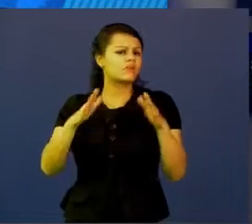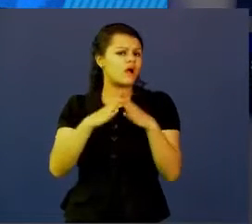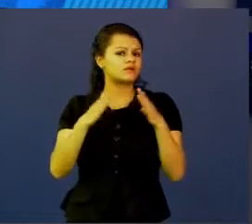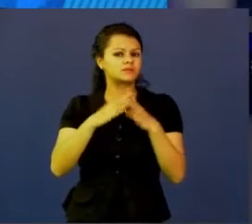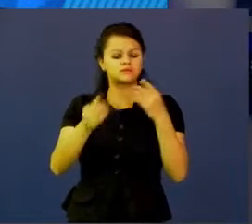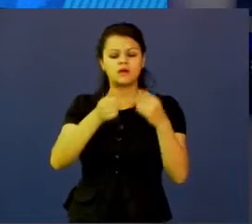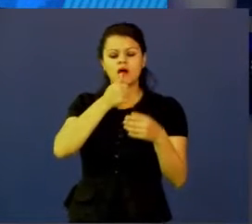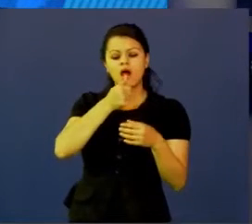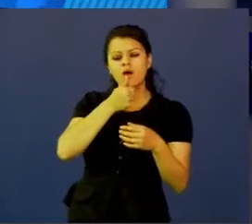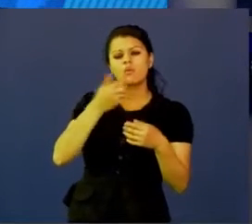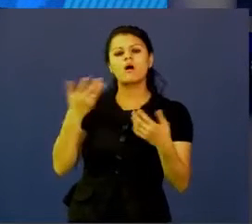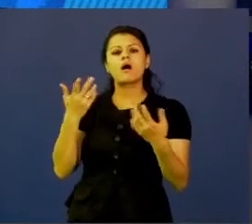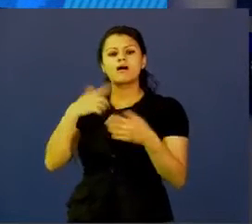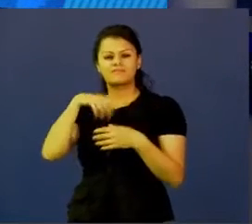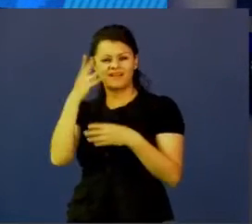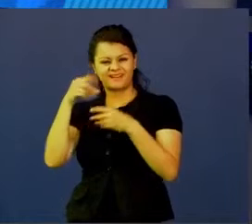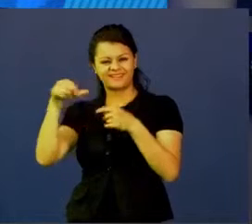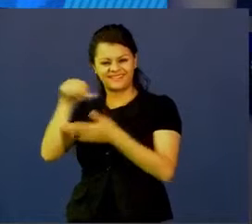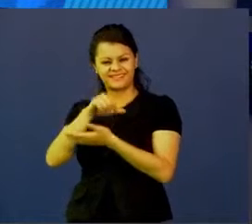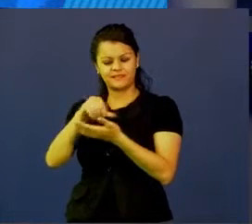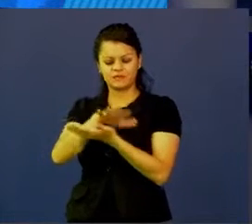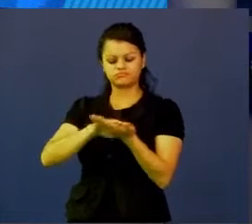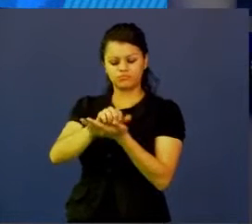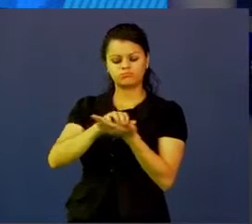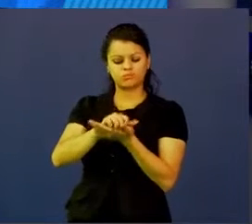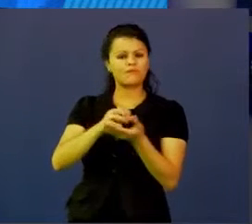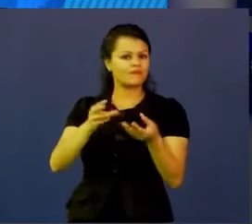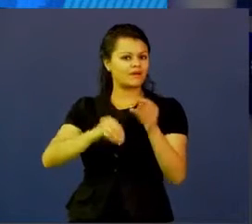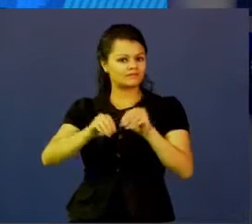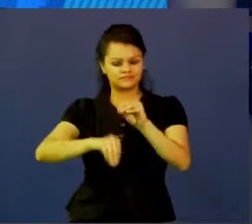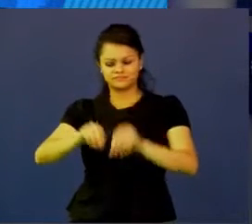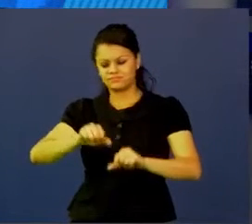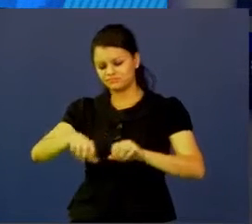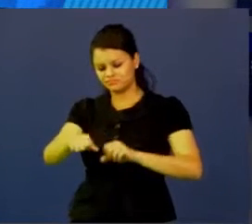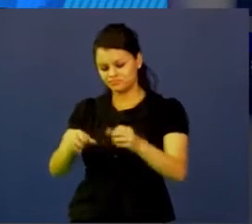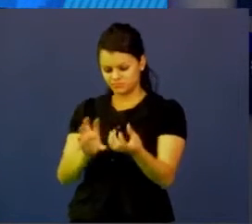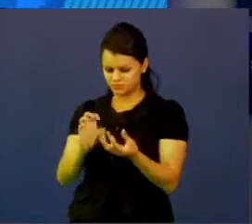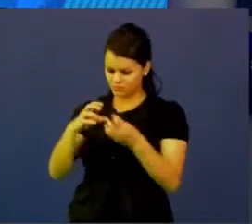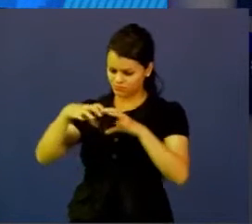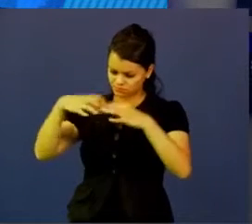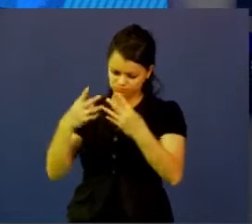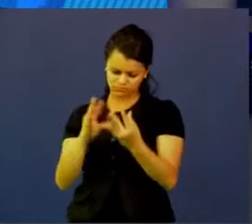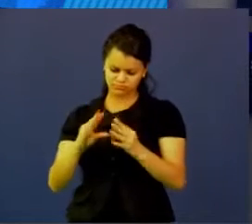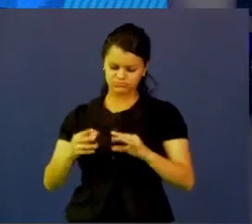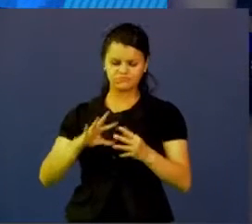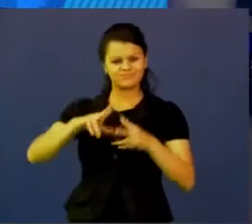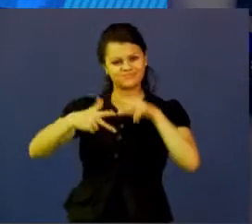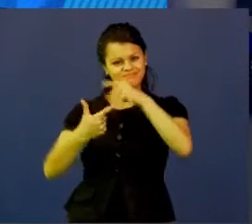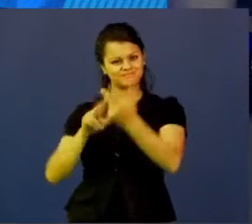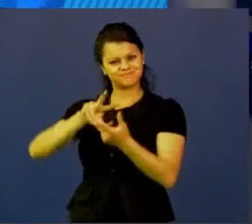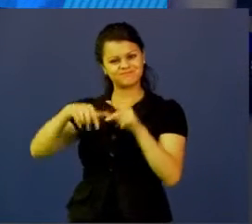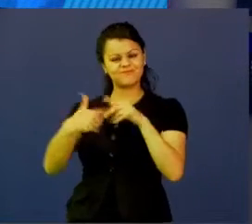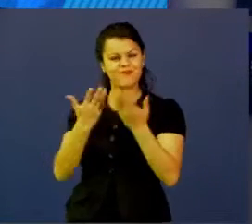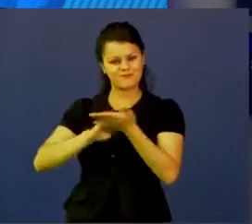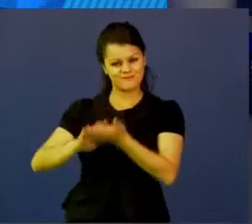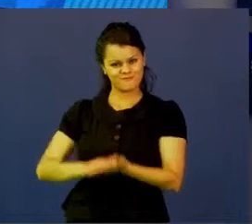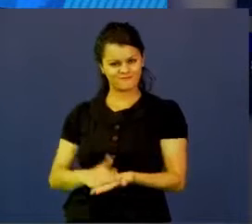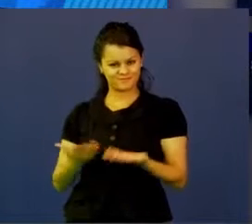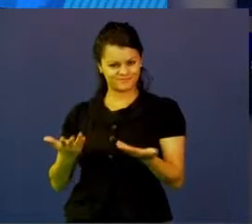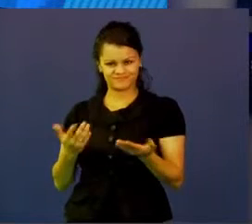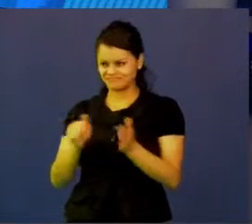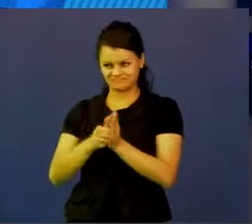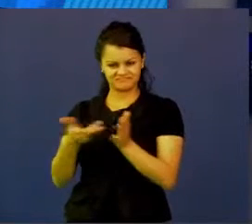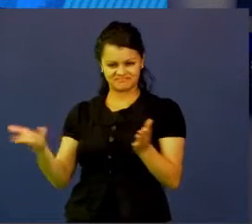entonces, o con harina cualquiera, entonces se pueden hacer modelados en 3D de las soluciones, simplemente jugando con material.